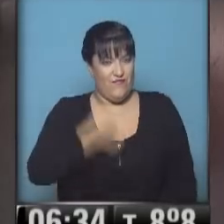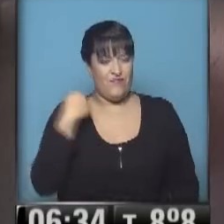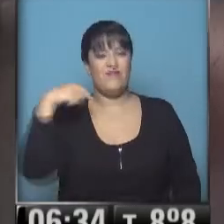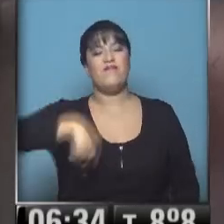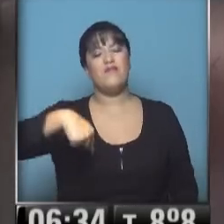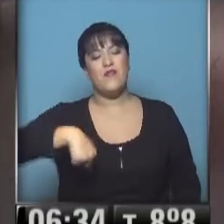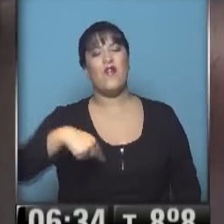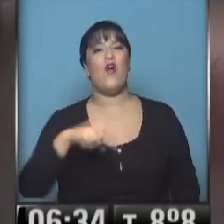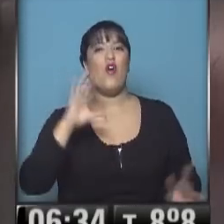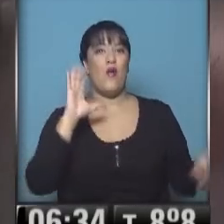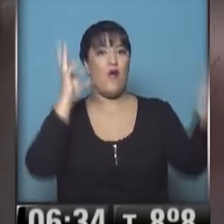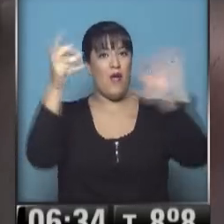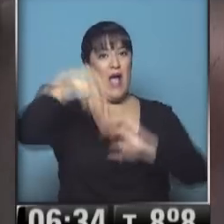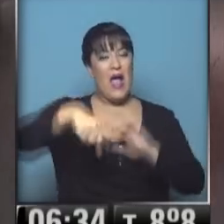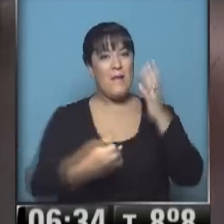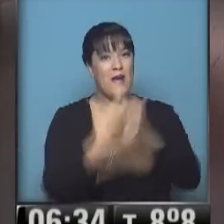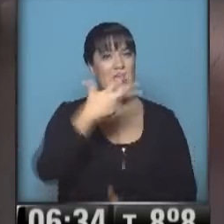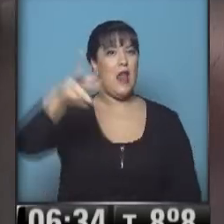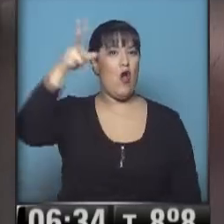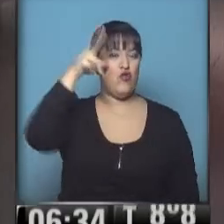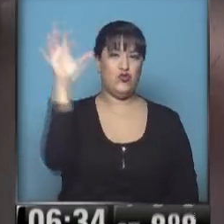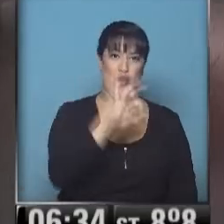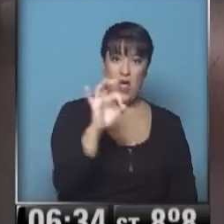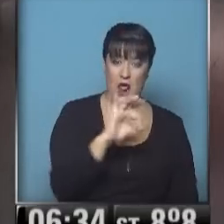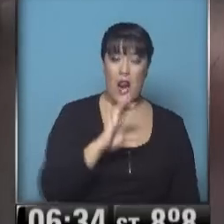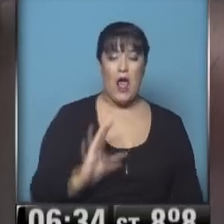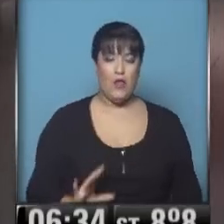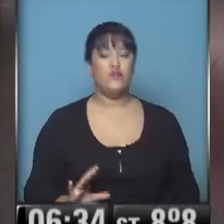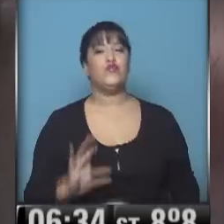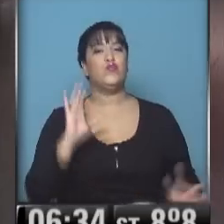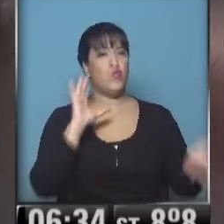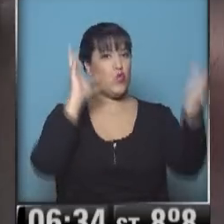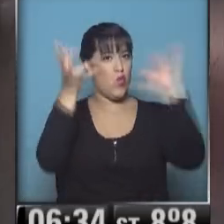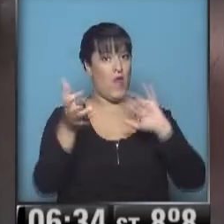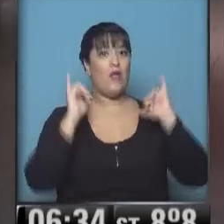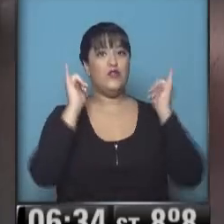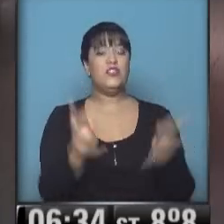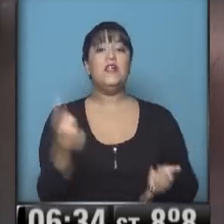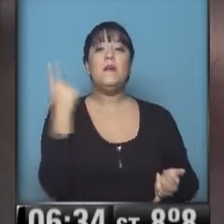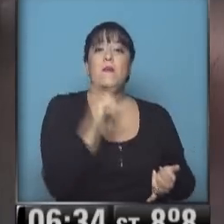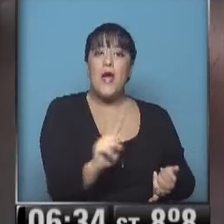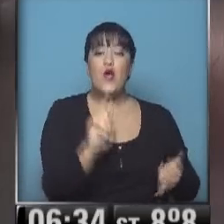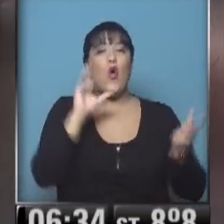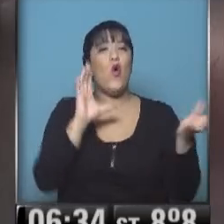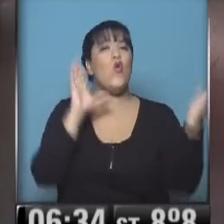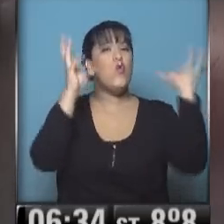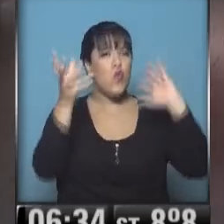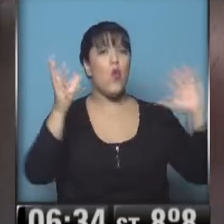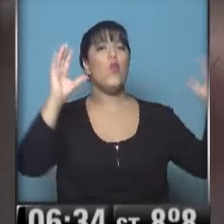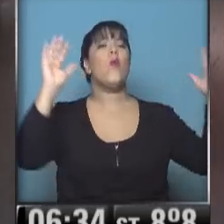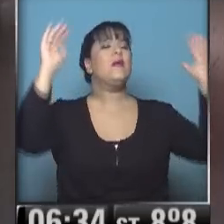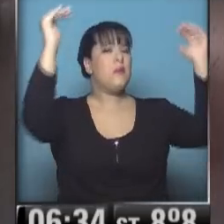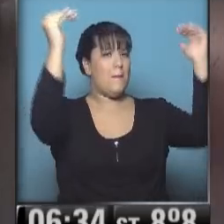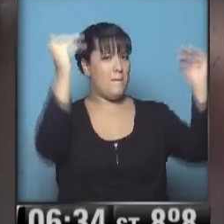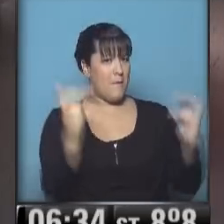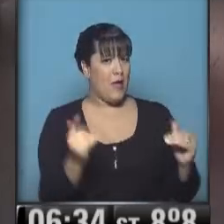Para la mañana, 8 grados de temperatura, bien fresquita, con cielo parcialmente nublado. Y vamos a notar que la nubosidad se abre durante la mañana y vamos